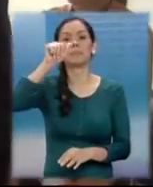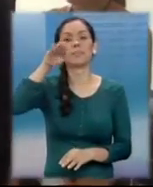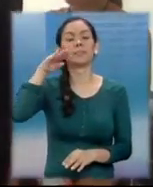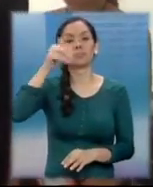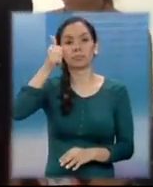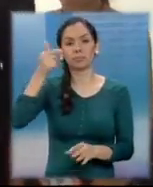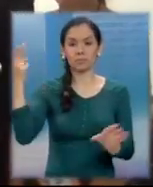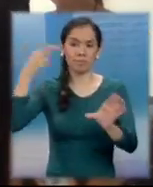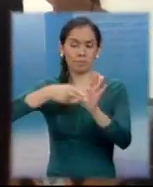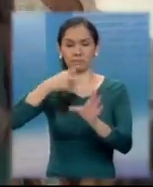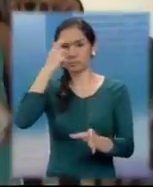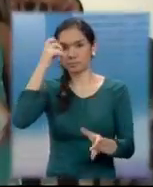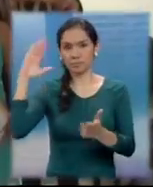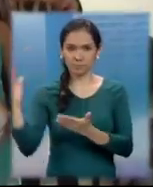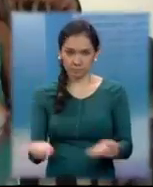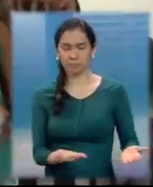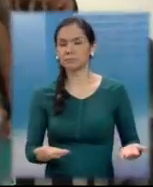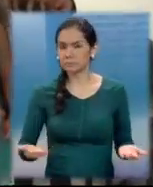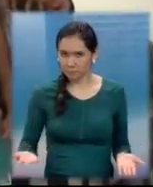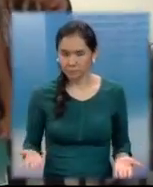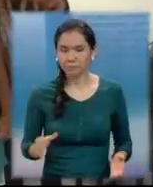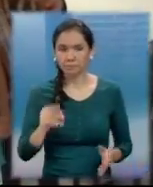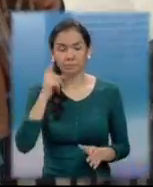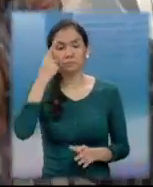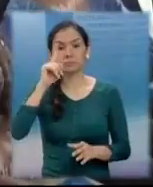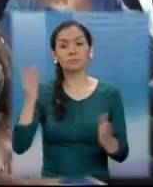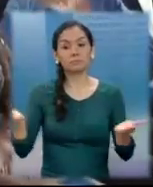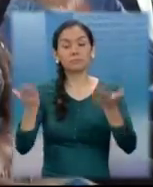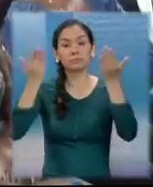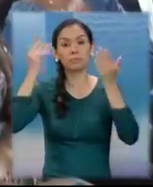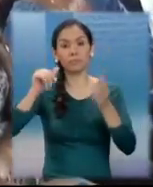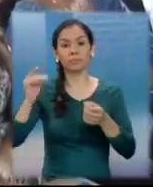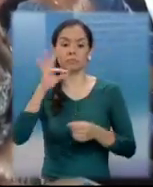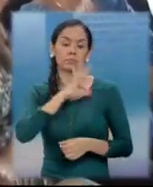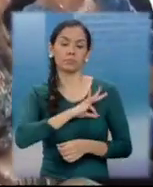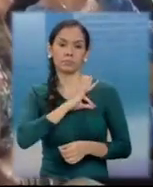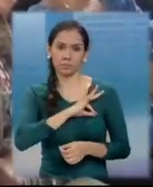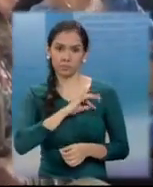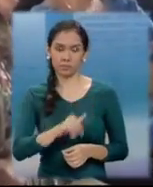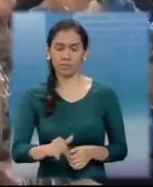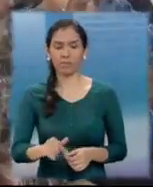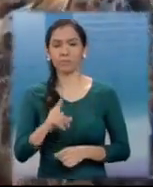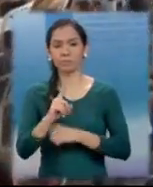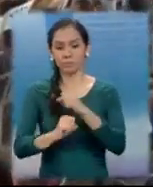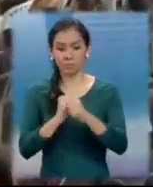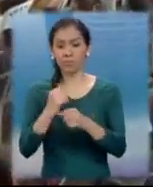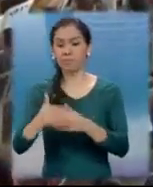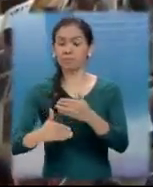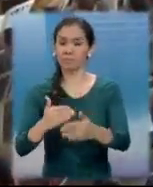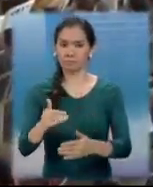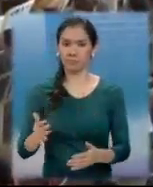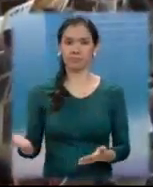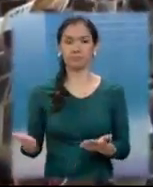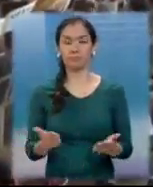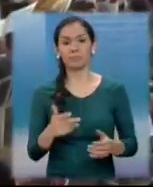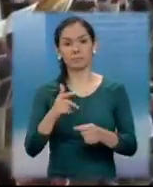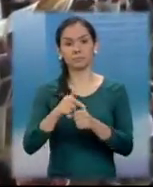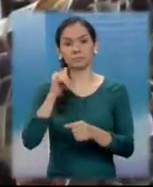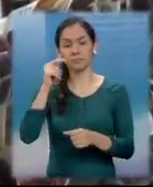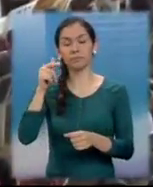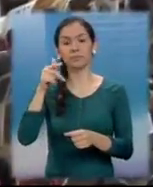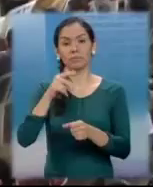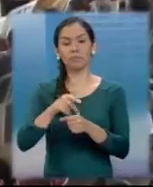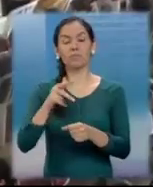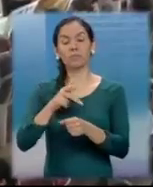son muy necesarias para el mejoramiento de la sociedad en su conjunto. Por una Guatemala en paz, desde Jutiapa, para Noticiero